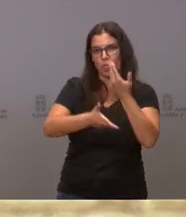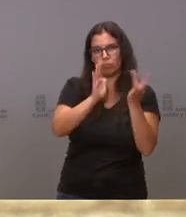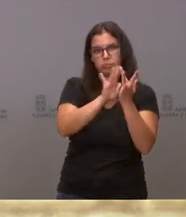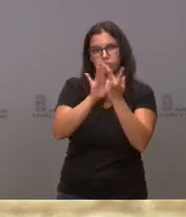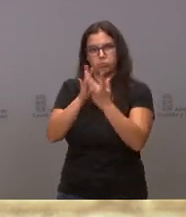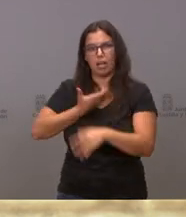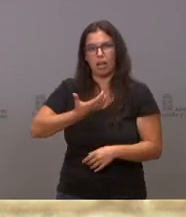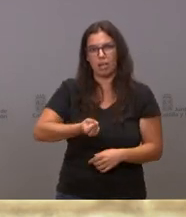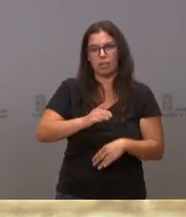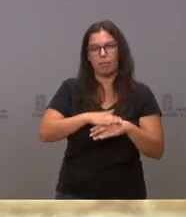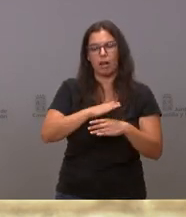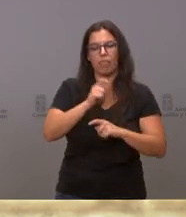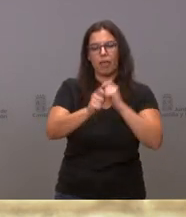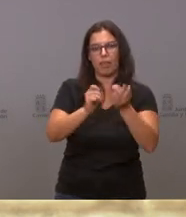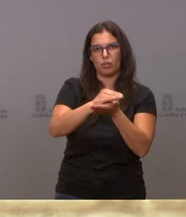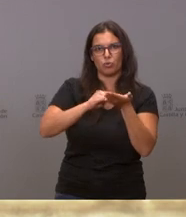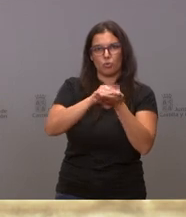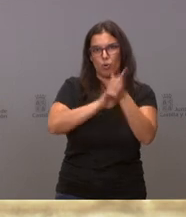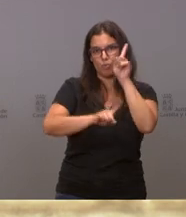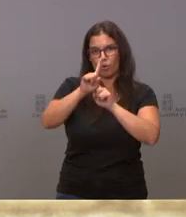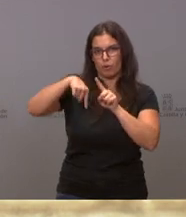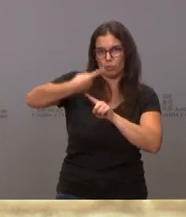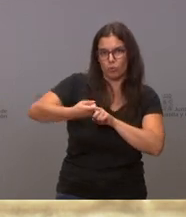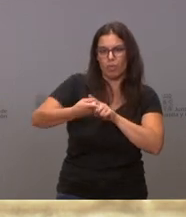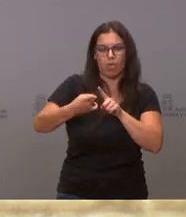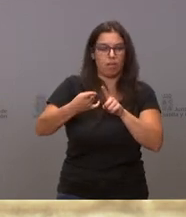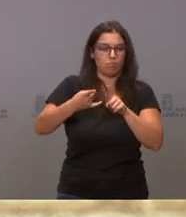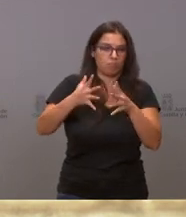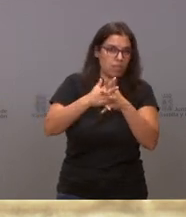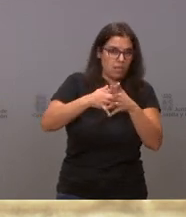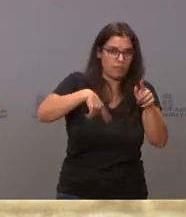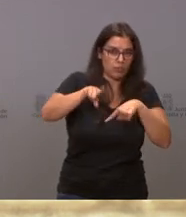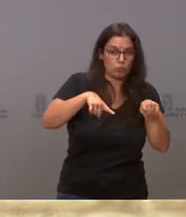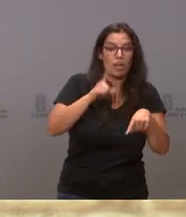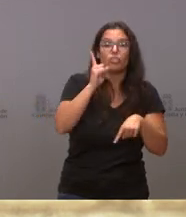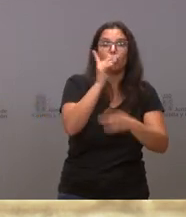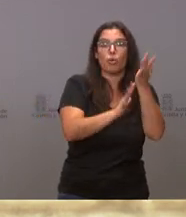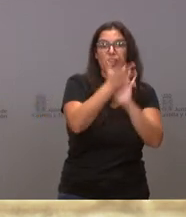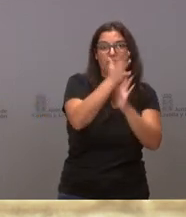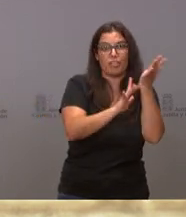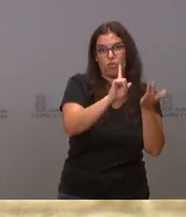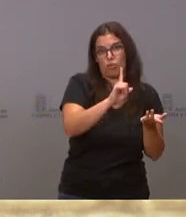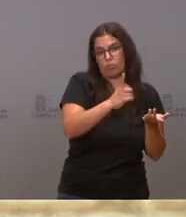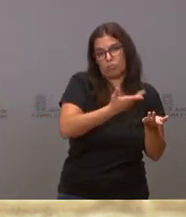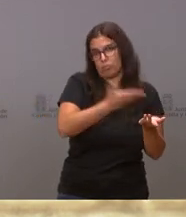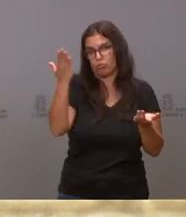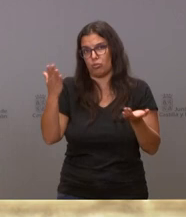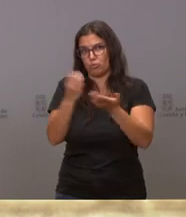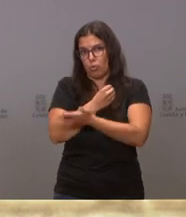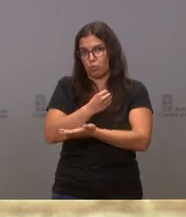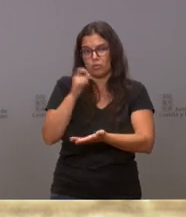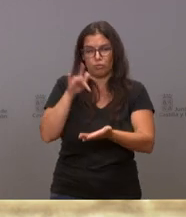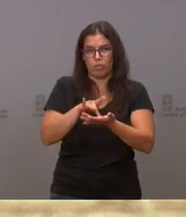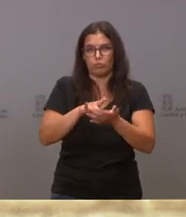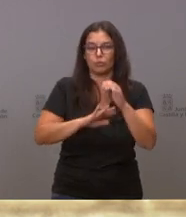resolver los problemas generados en infraestructuras. No solo en ese incendio, sino en todos los incendios de Ávila y de toda